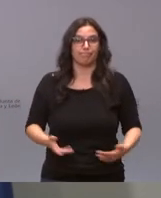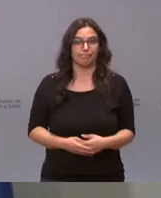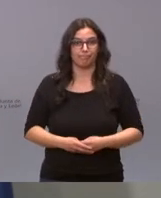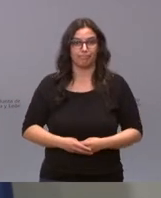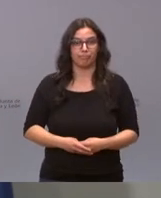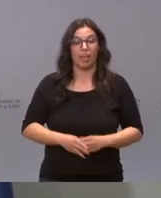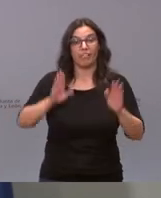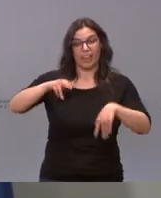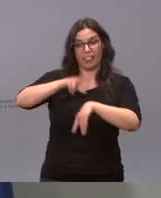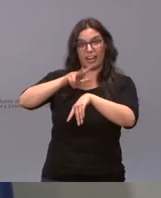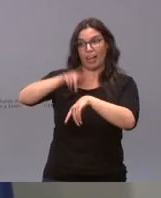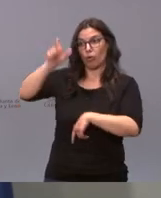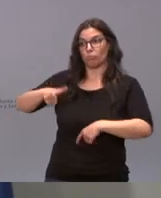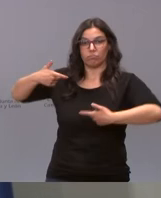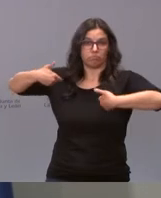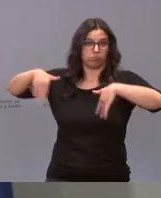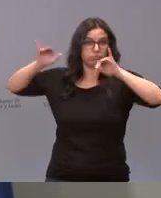y el delegado por ahí